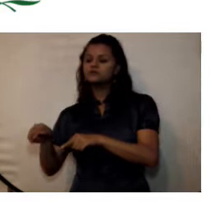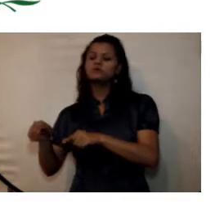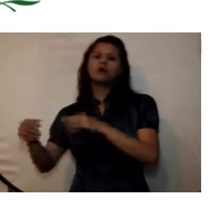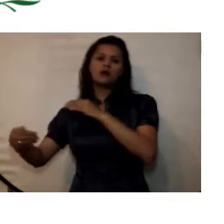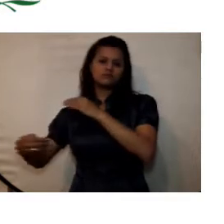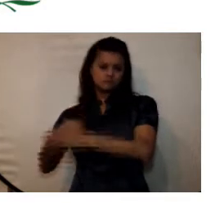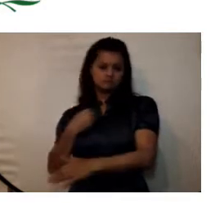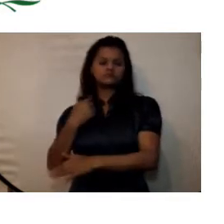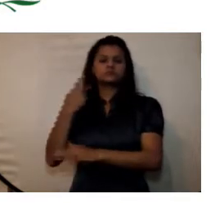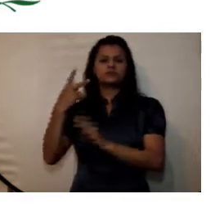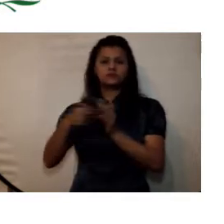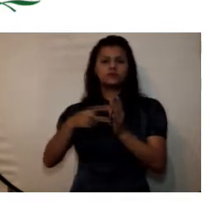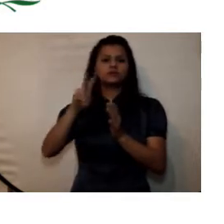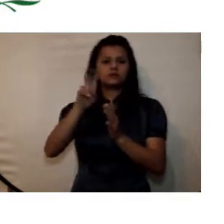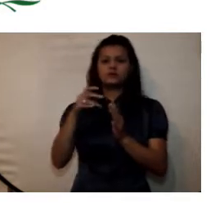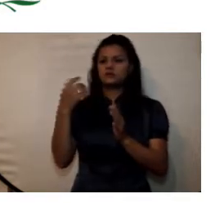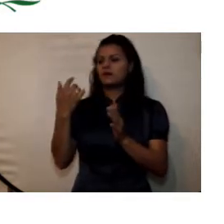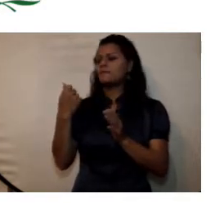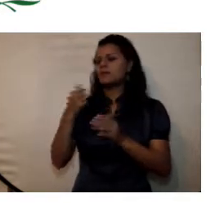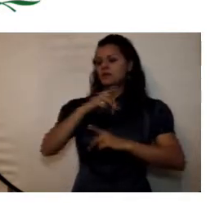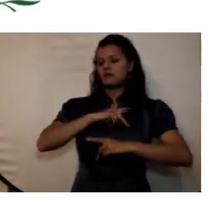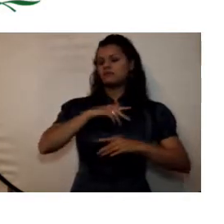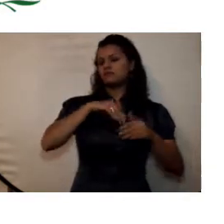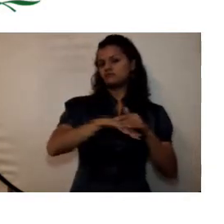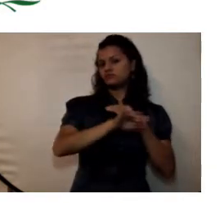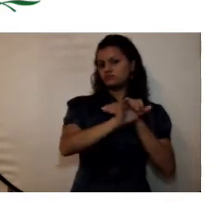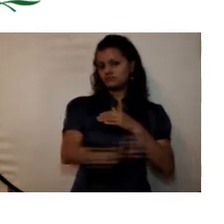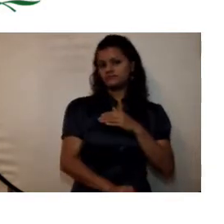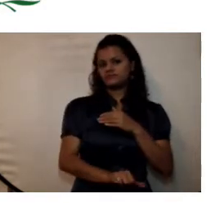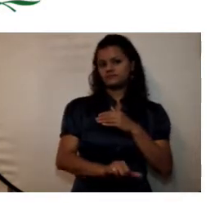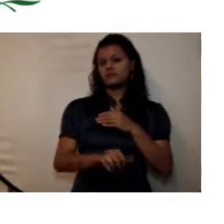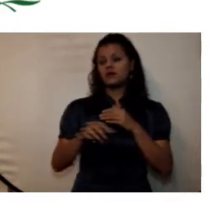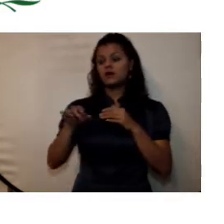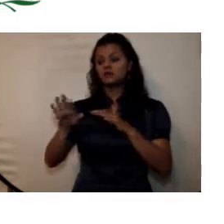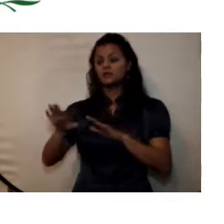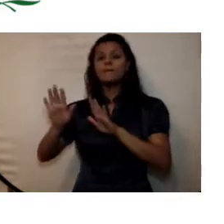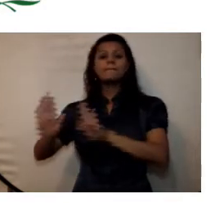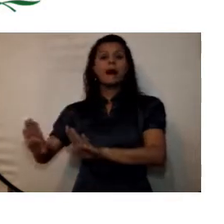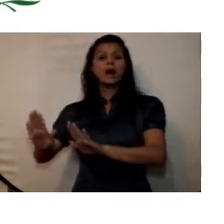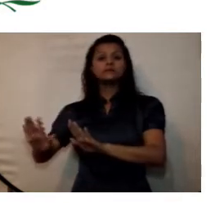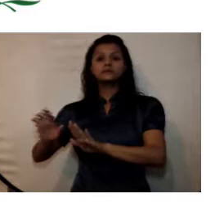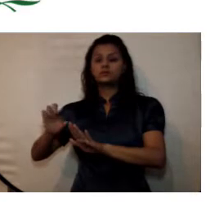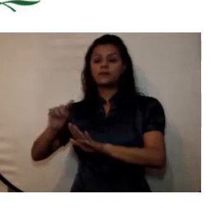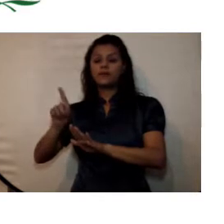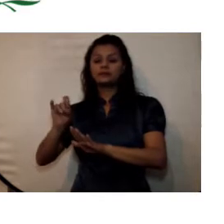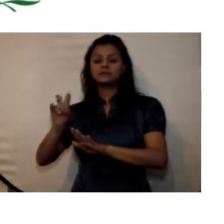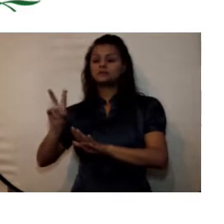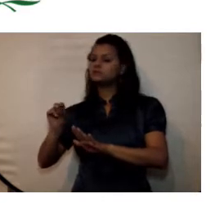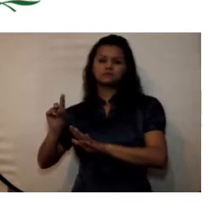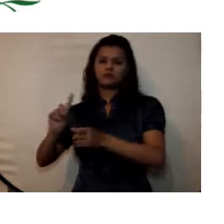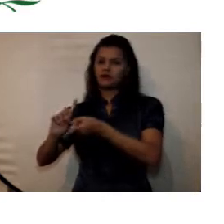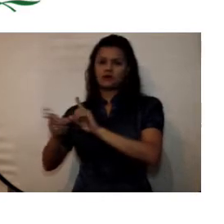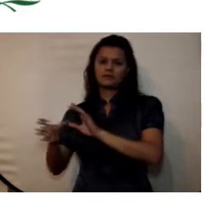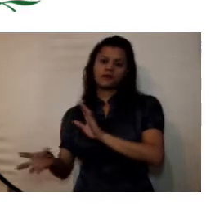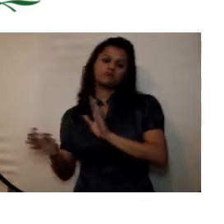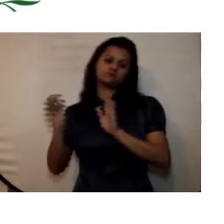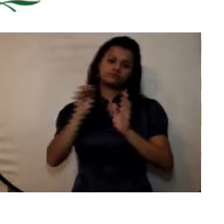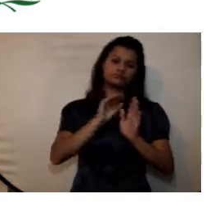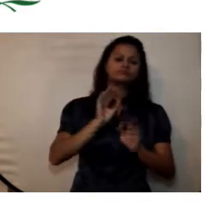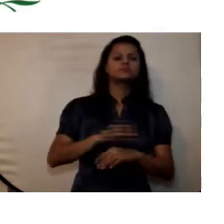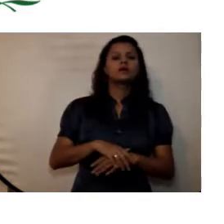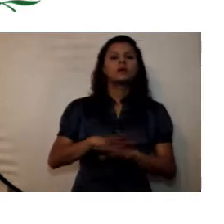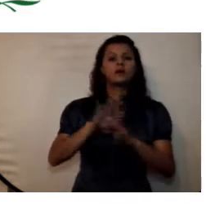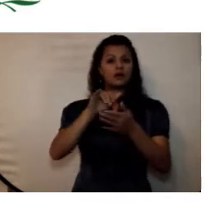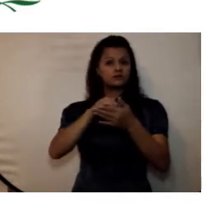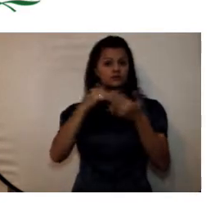periodo 2017 y ya salen de la parte de los pasivos esto significa que prácticamente la universidad no